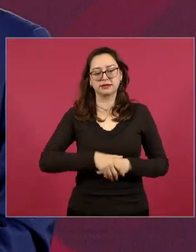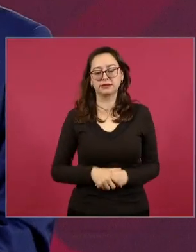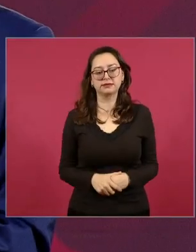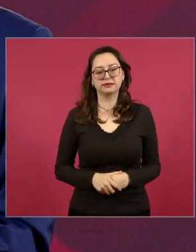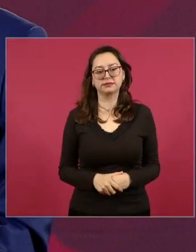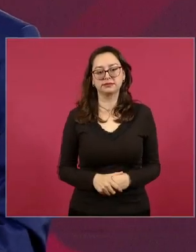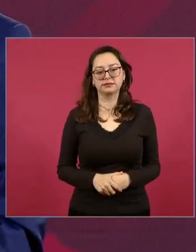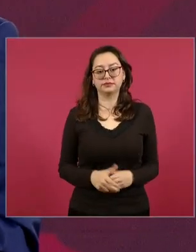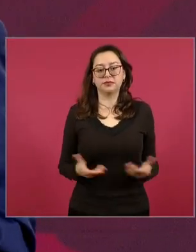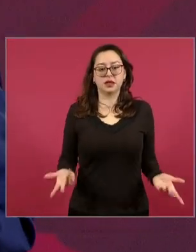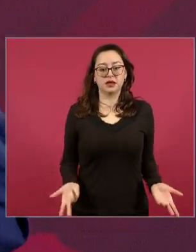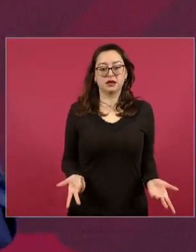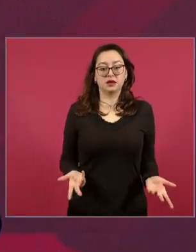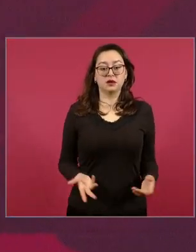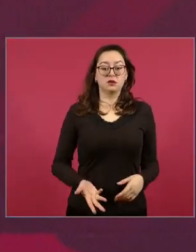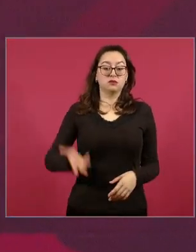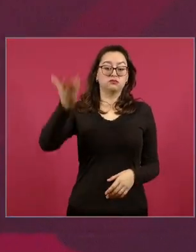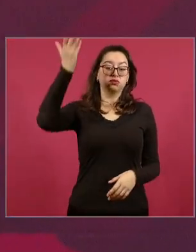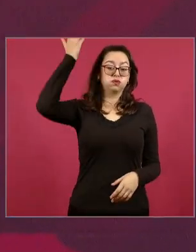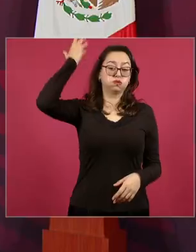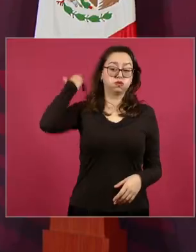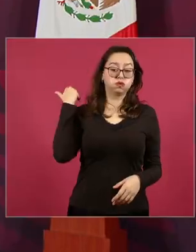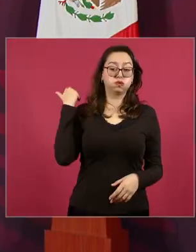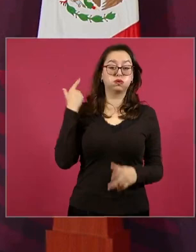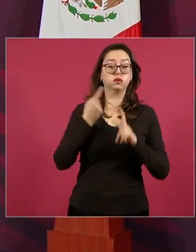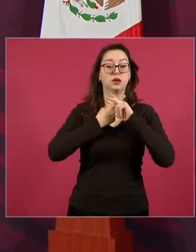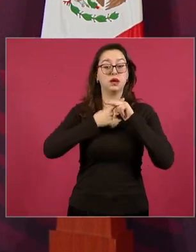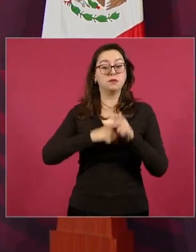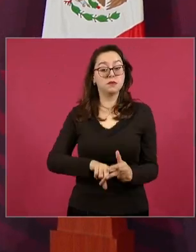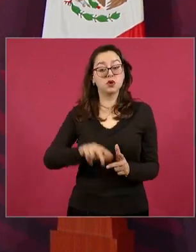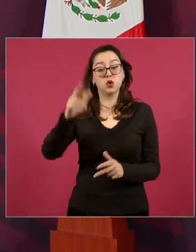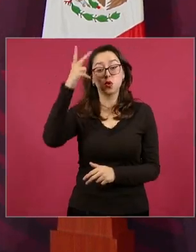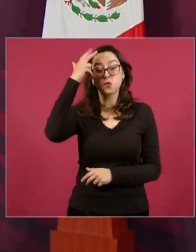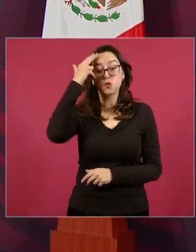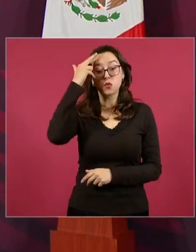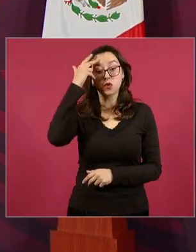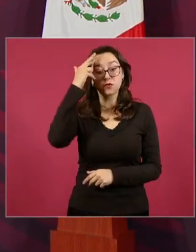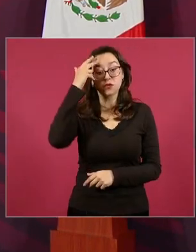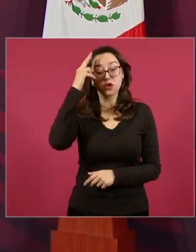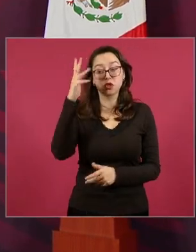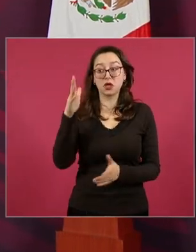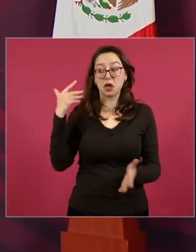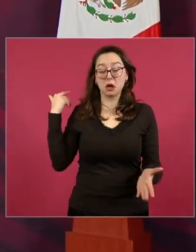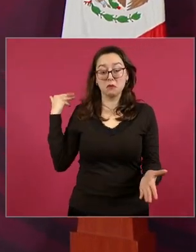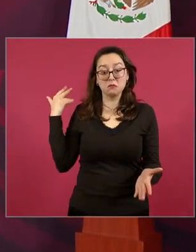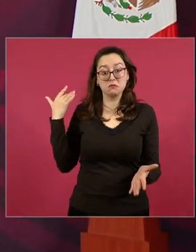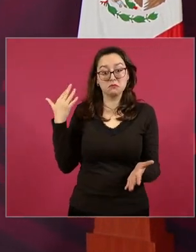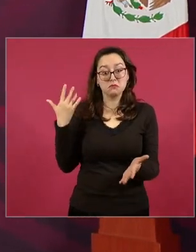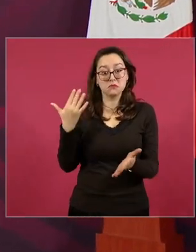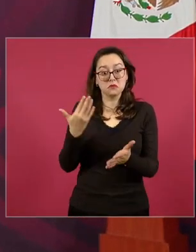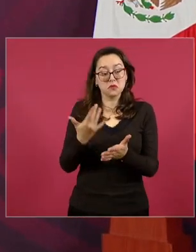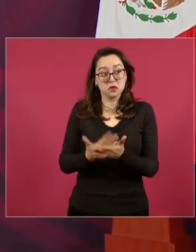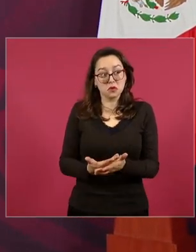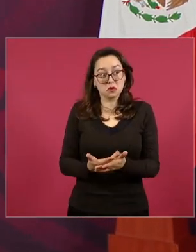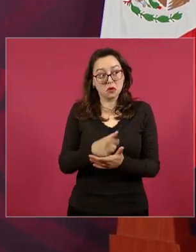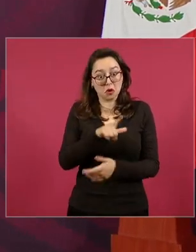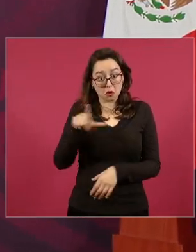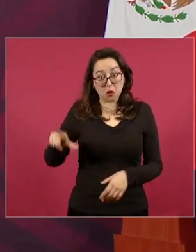eso fue lo que se aplicó en el porfiriato y si hubiese sido un buen gobierno el de Porfirio Díaz